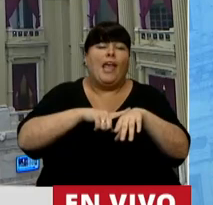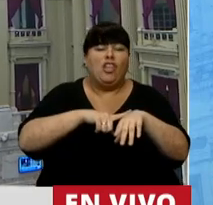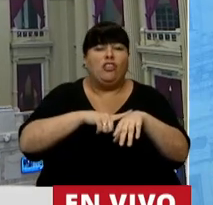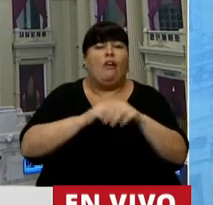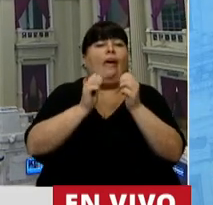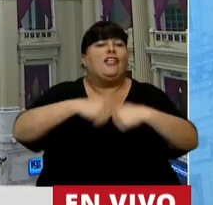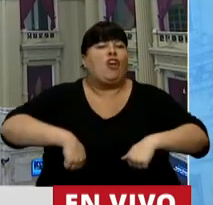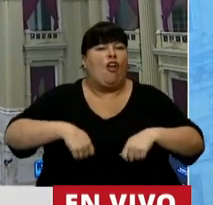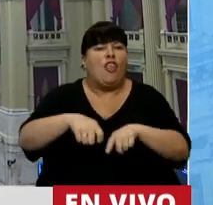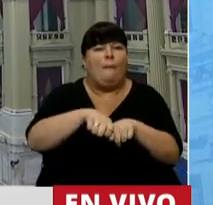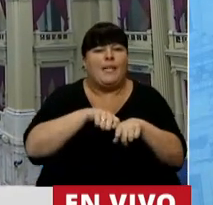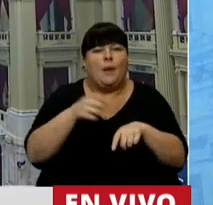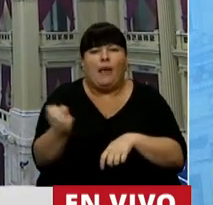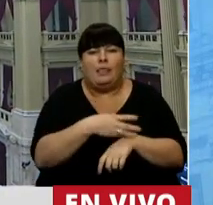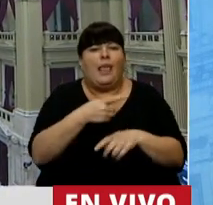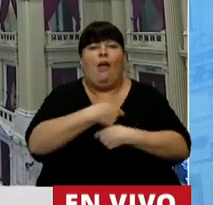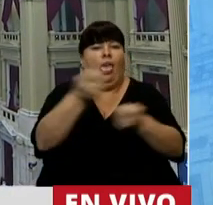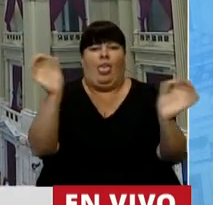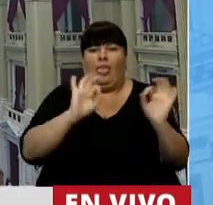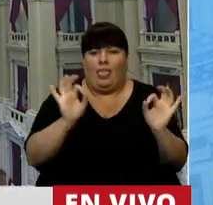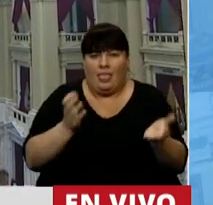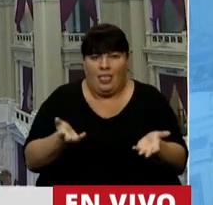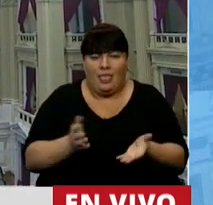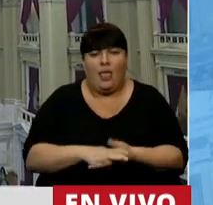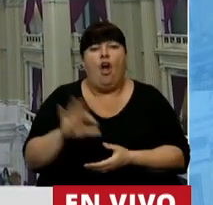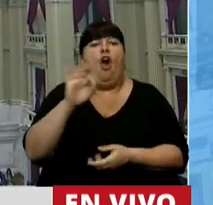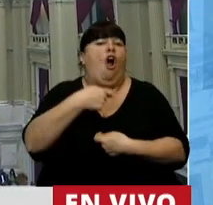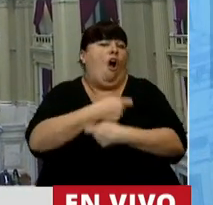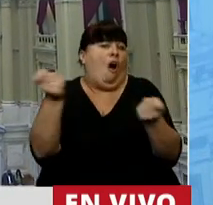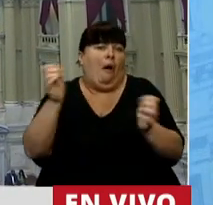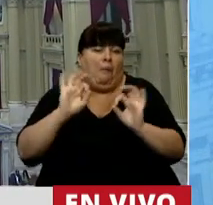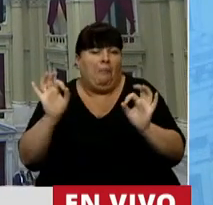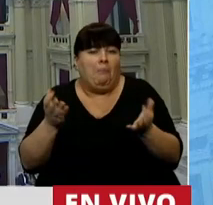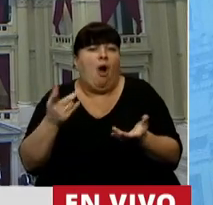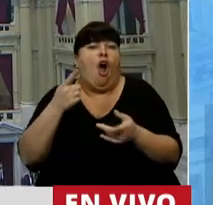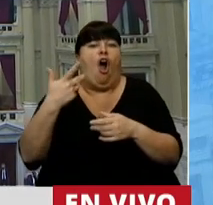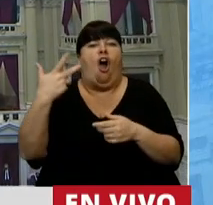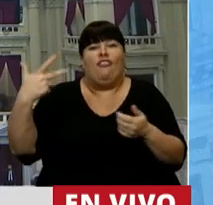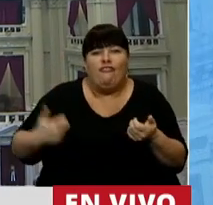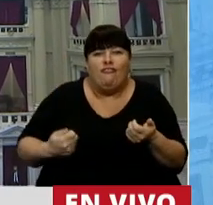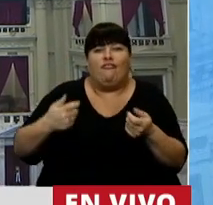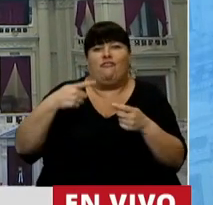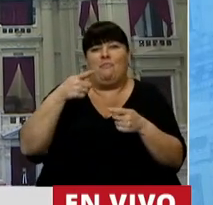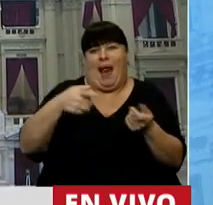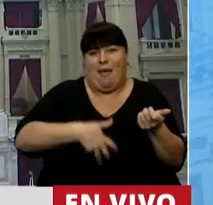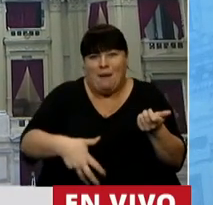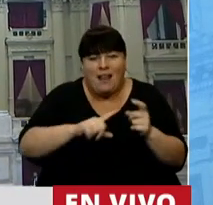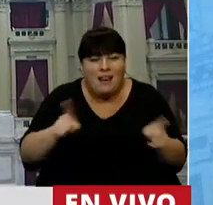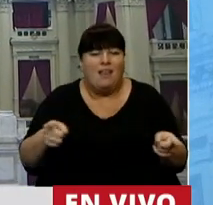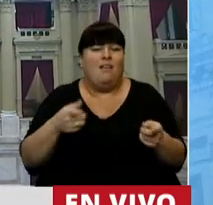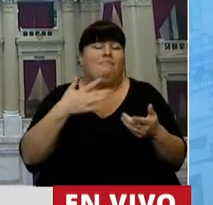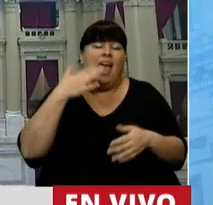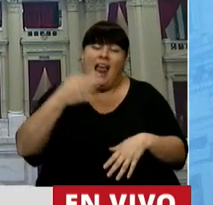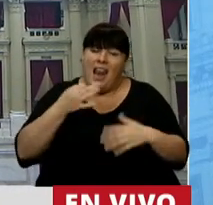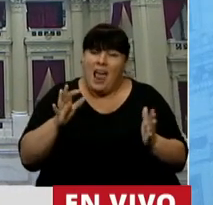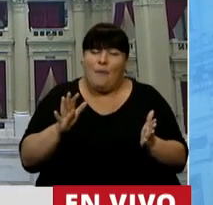escondían los preservativos y no los distribuían, o no se entregaban los inyectables, y la verdad